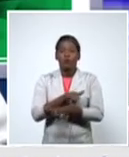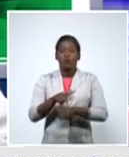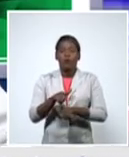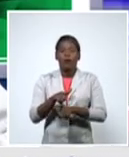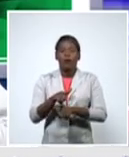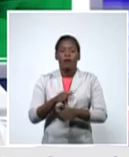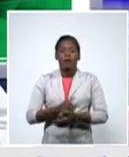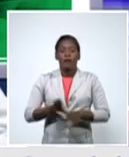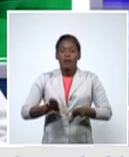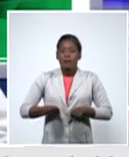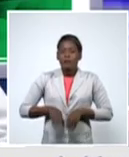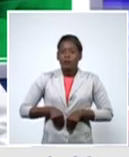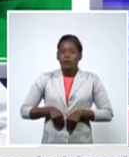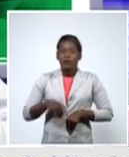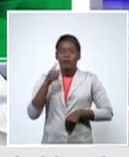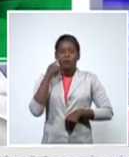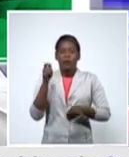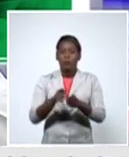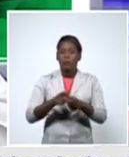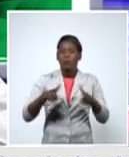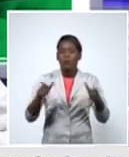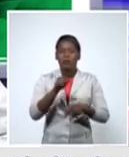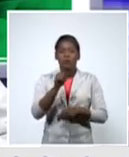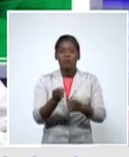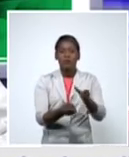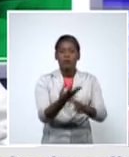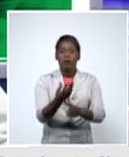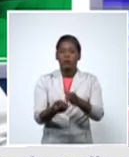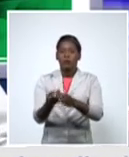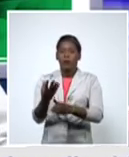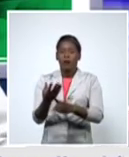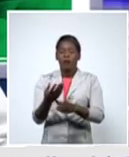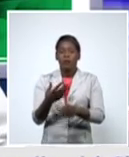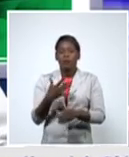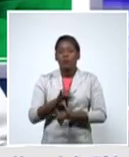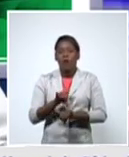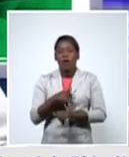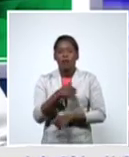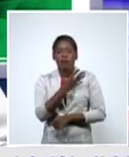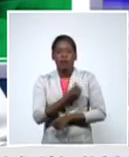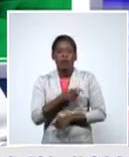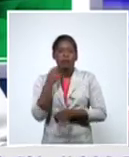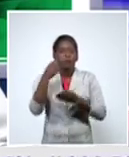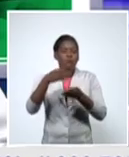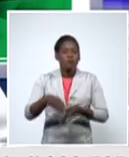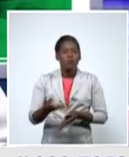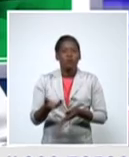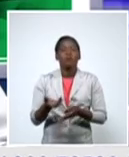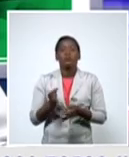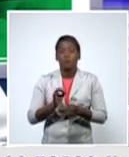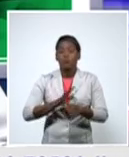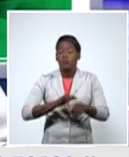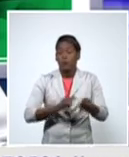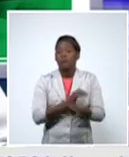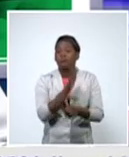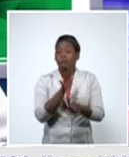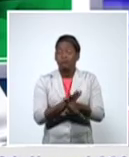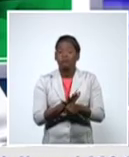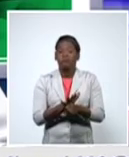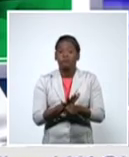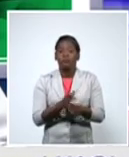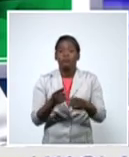que los casos sigan incrementando que lamentablemente fallezcan personas con esta enfermedad y que